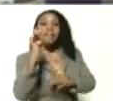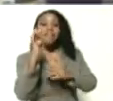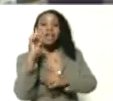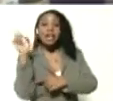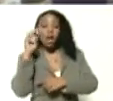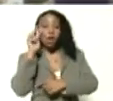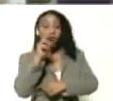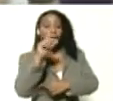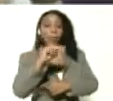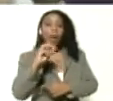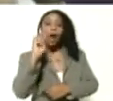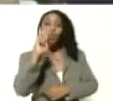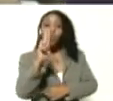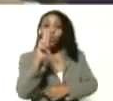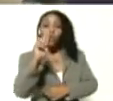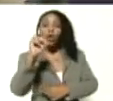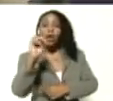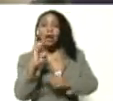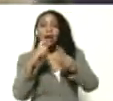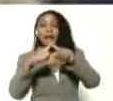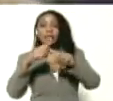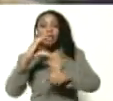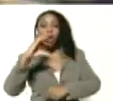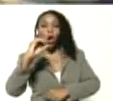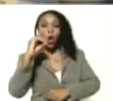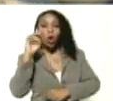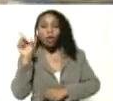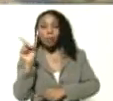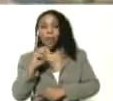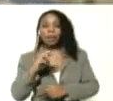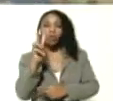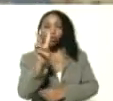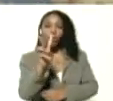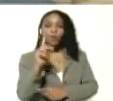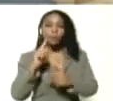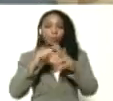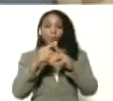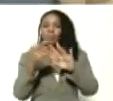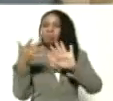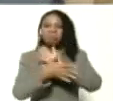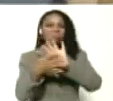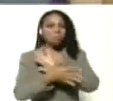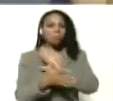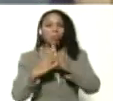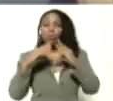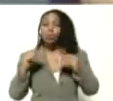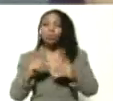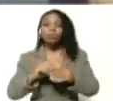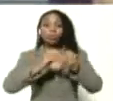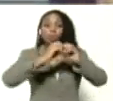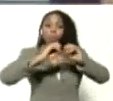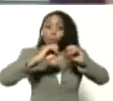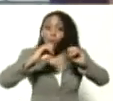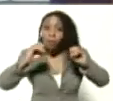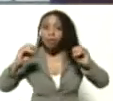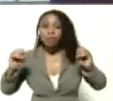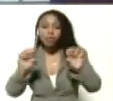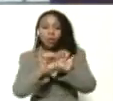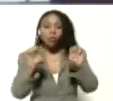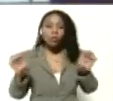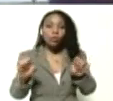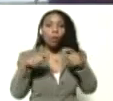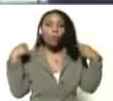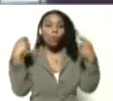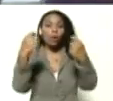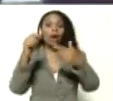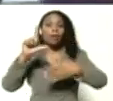y nos puso unos expertos en lo que significa de toda la organización de educación popular en